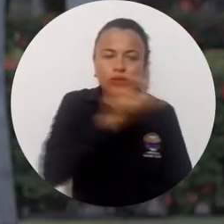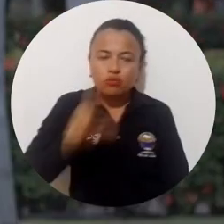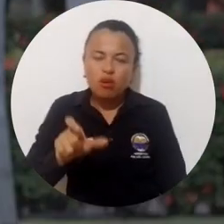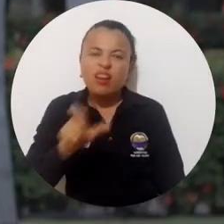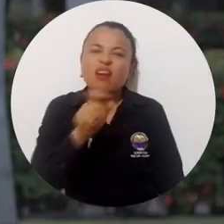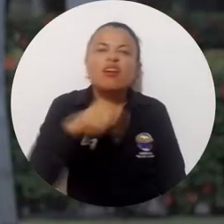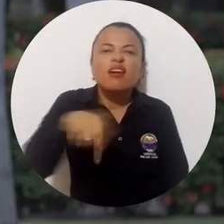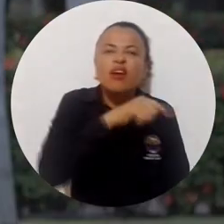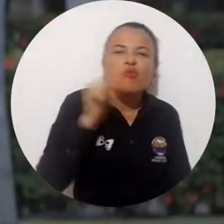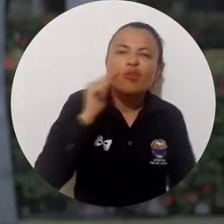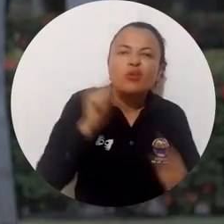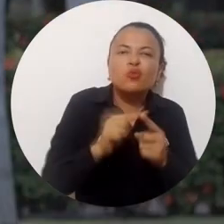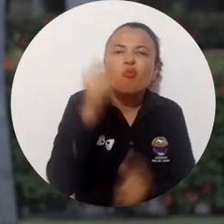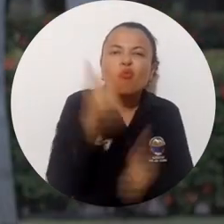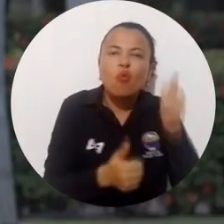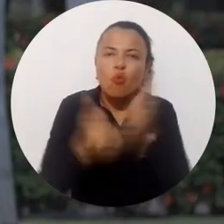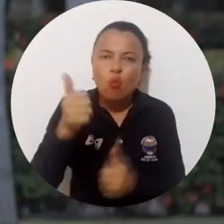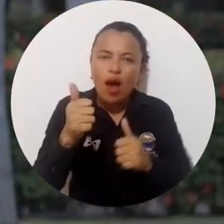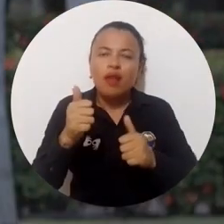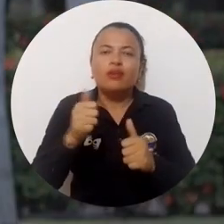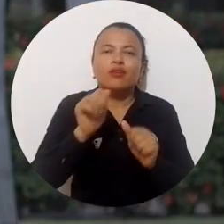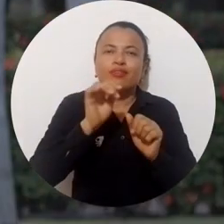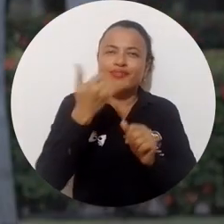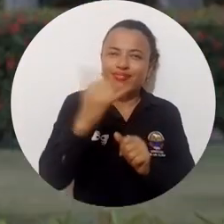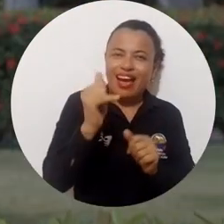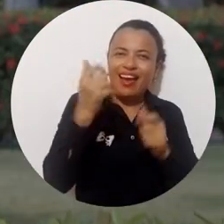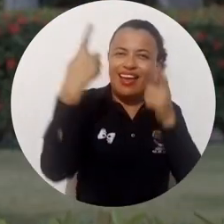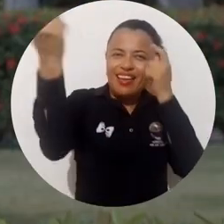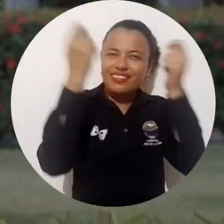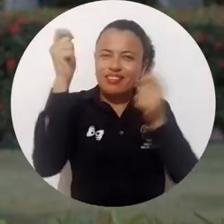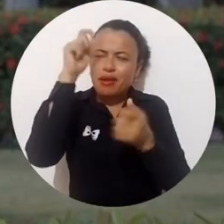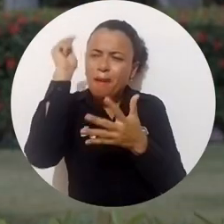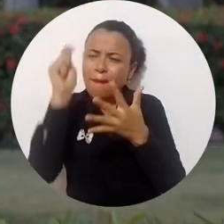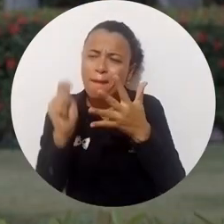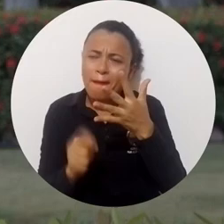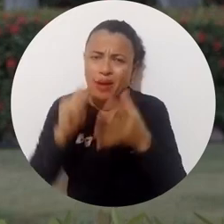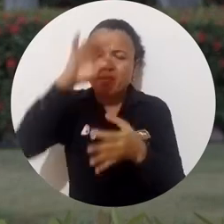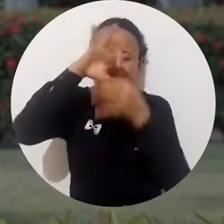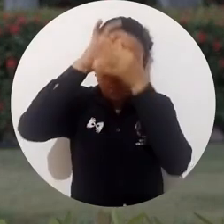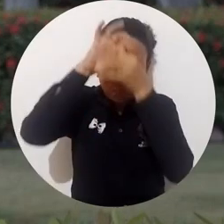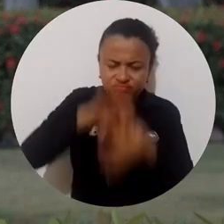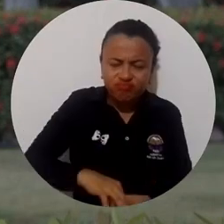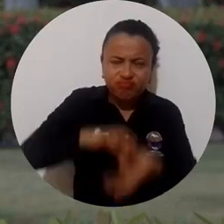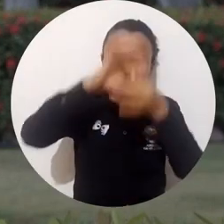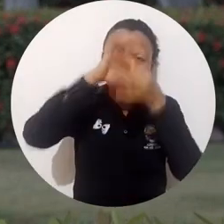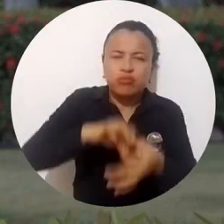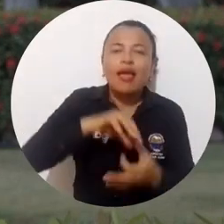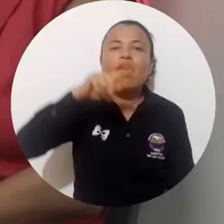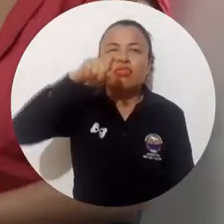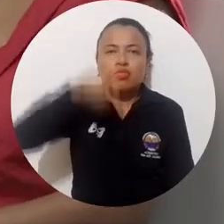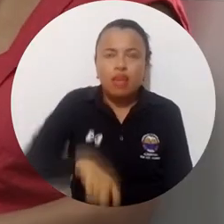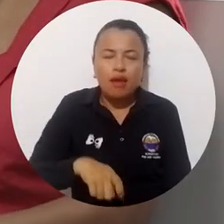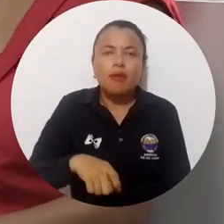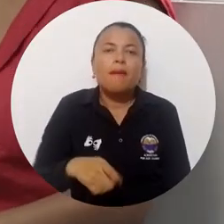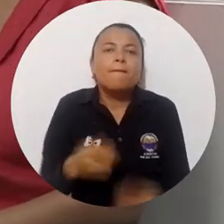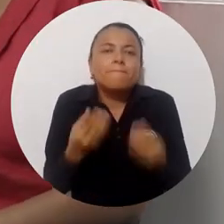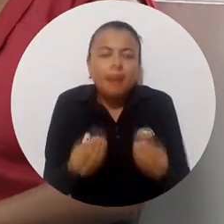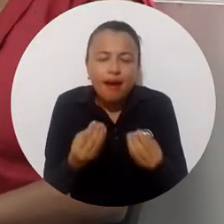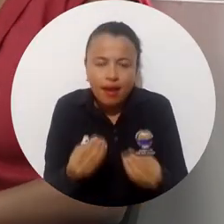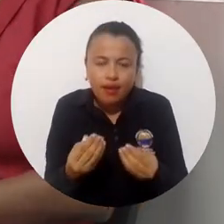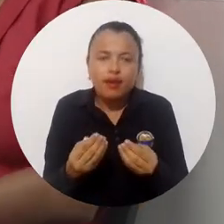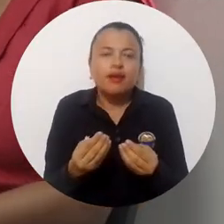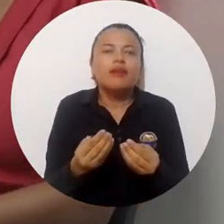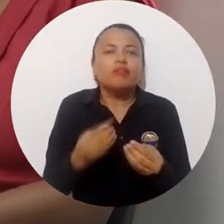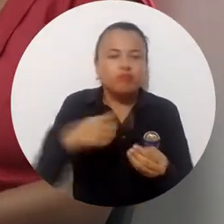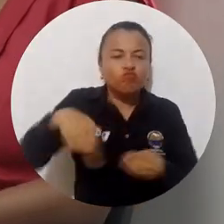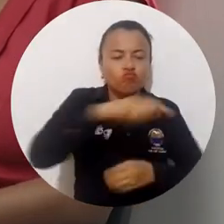conformado por cinco personas, las cuales la idea es articular de cierta forma las diferentes estrategias que se han realizado